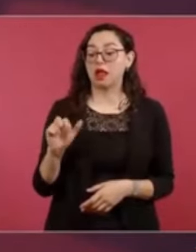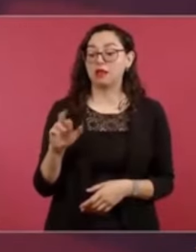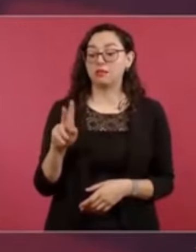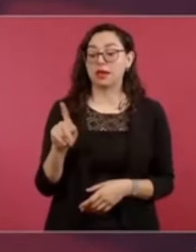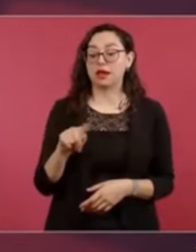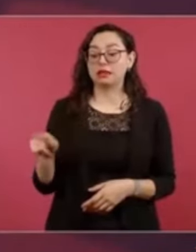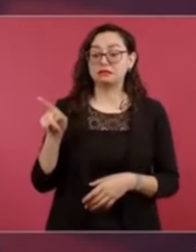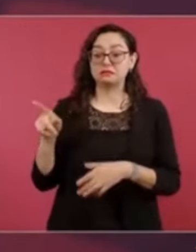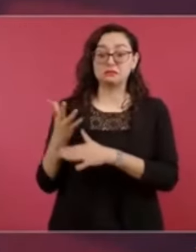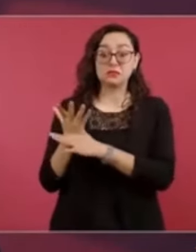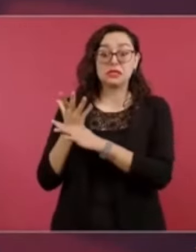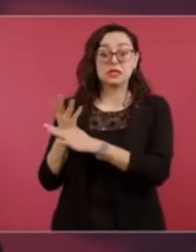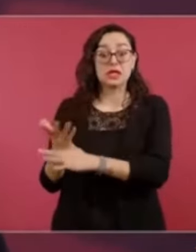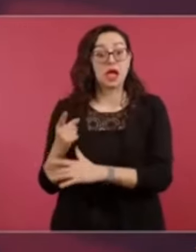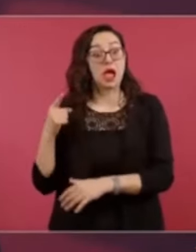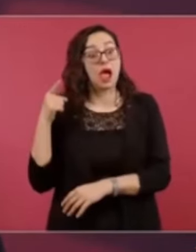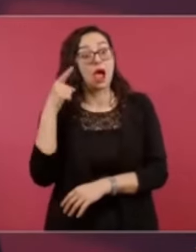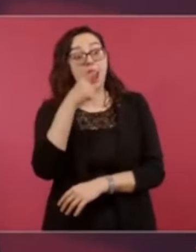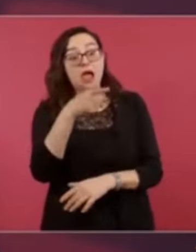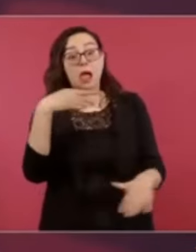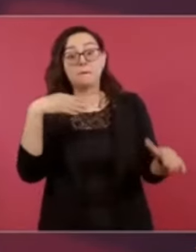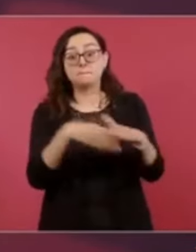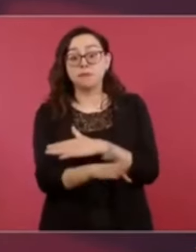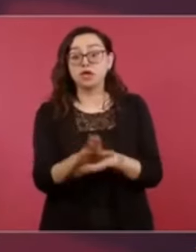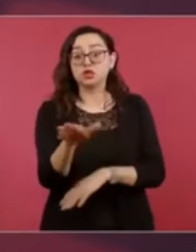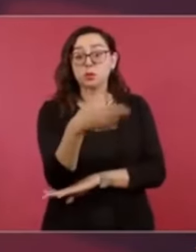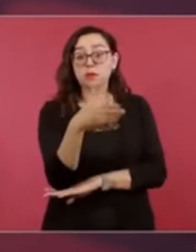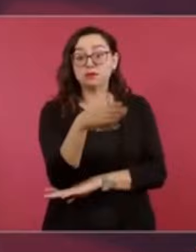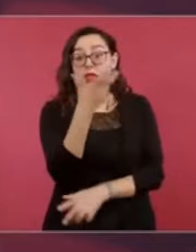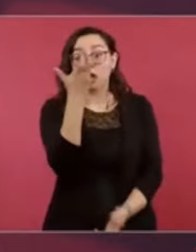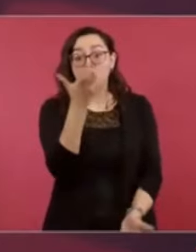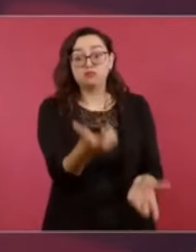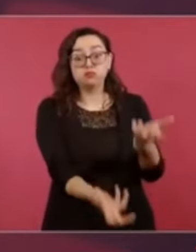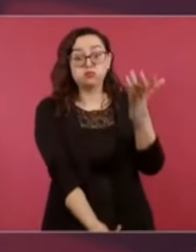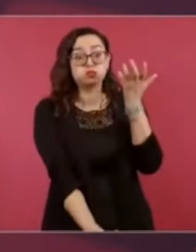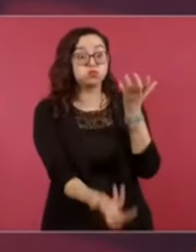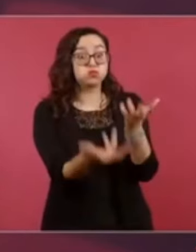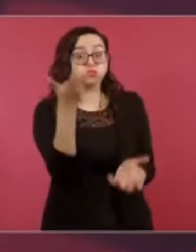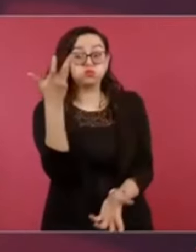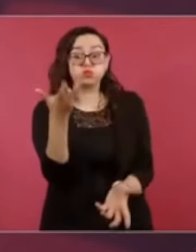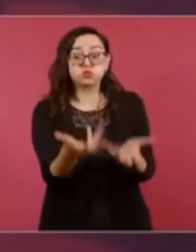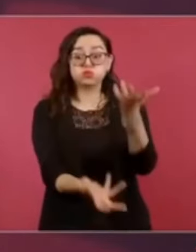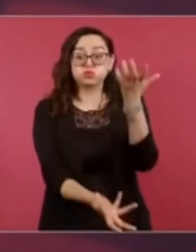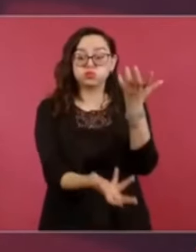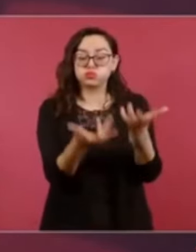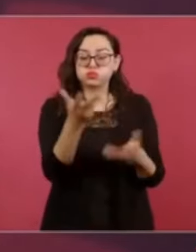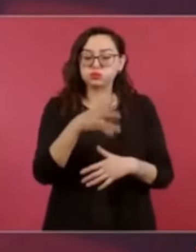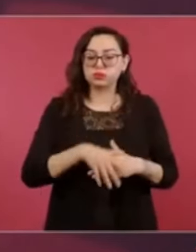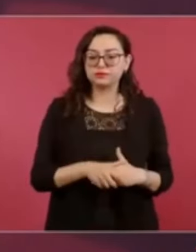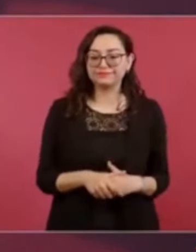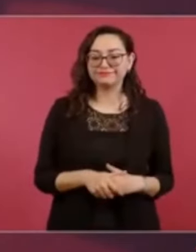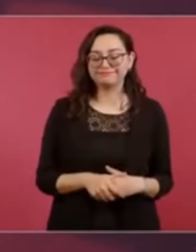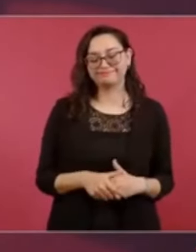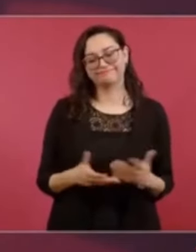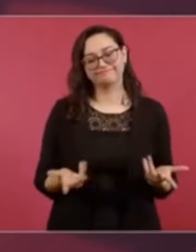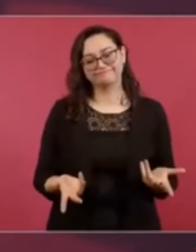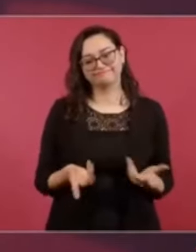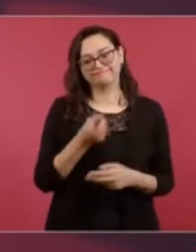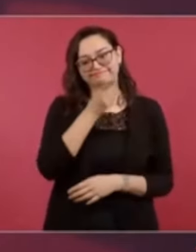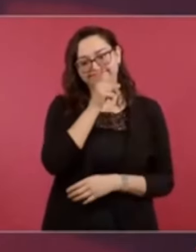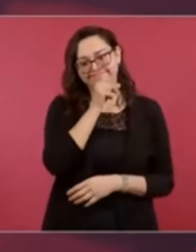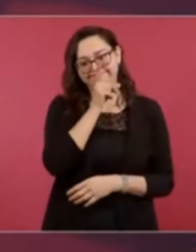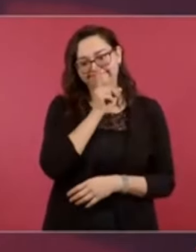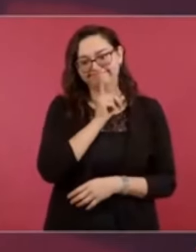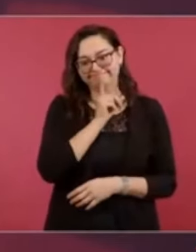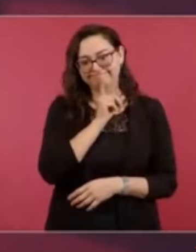que la estación del Metro Pantitlán de la Ciudad de México se estaba incendiando. Esto resultó por supuesto falso.